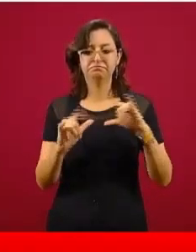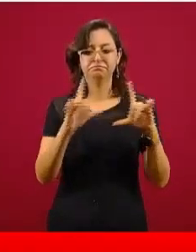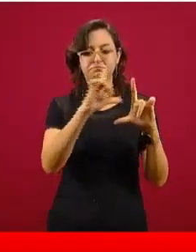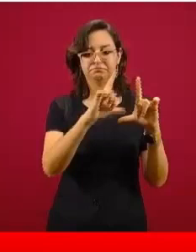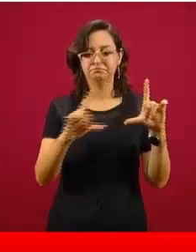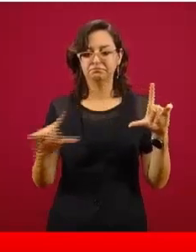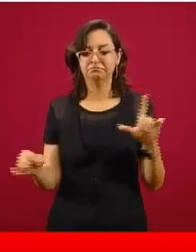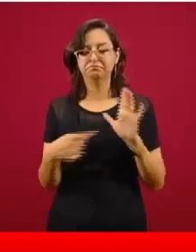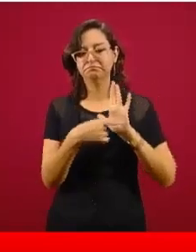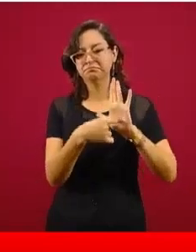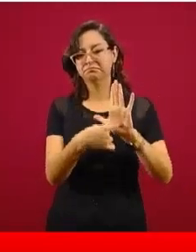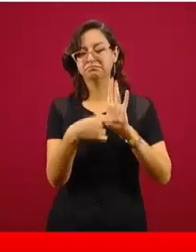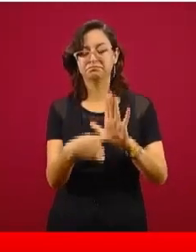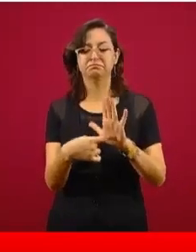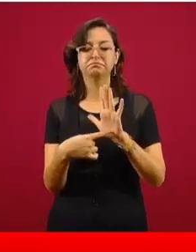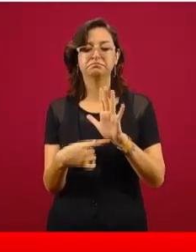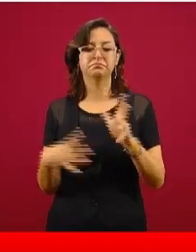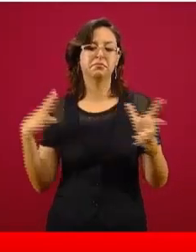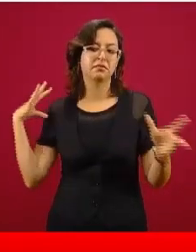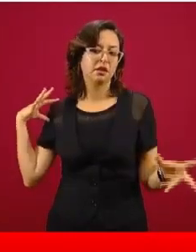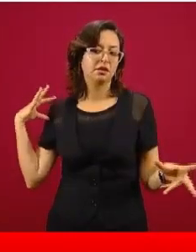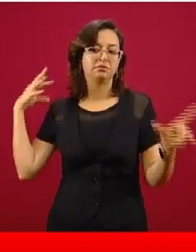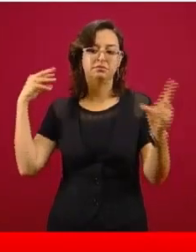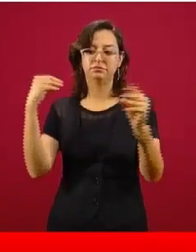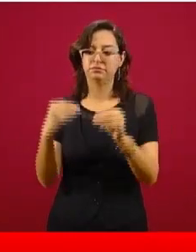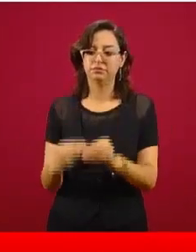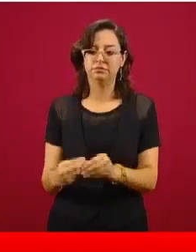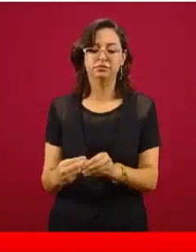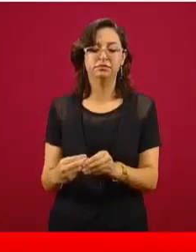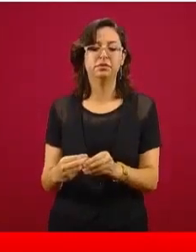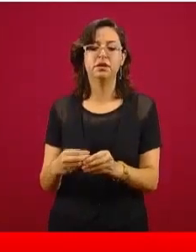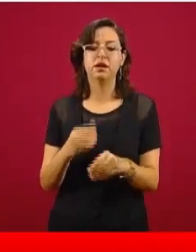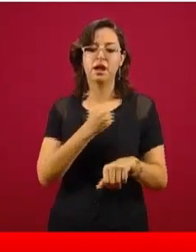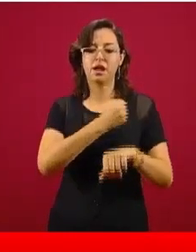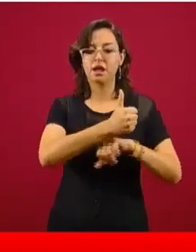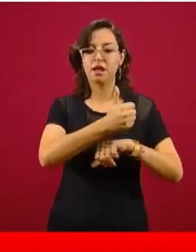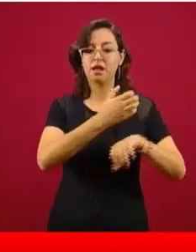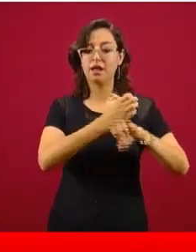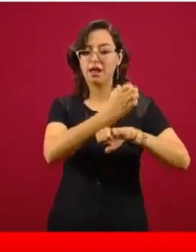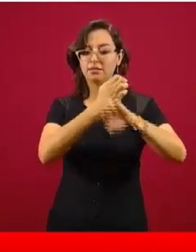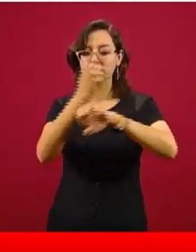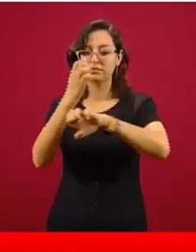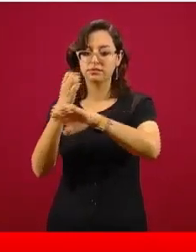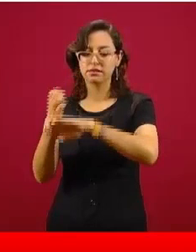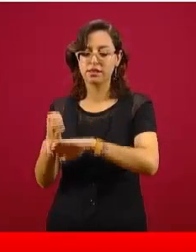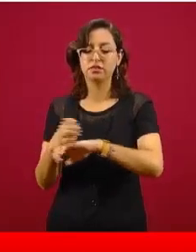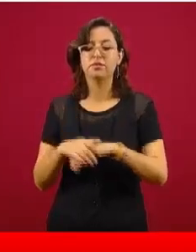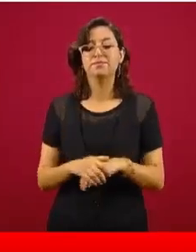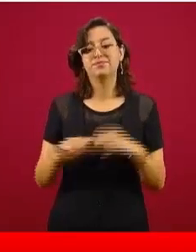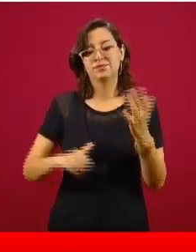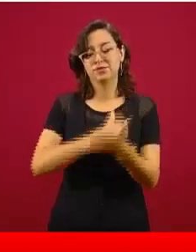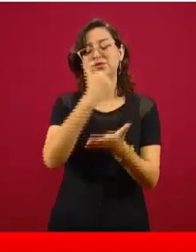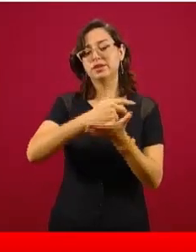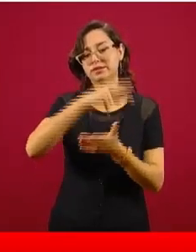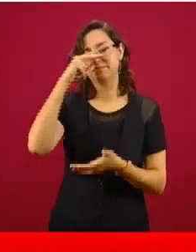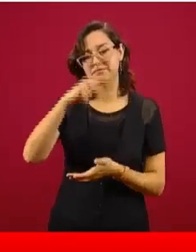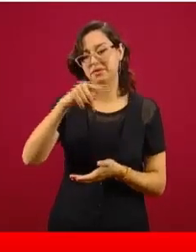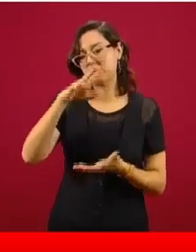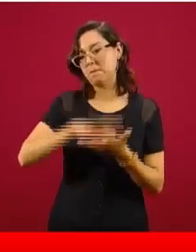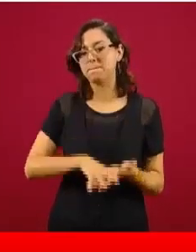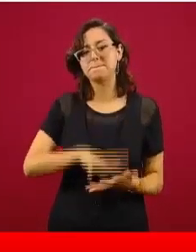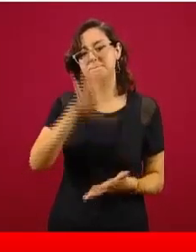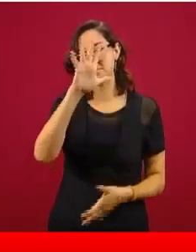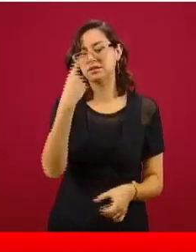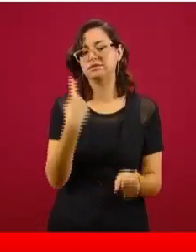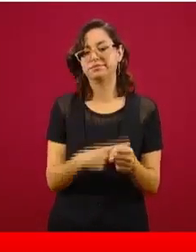ido presentando en forma acumulativa la enfermedad por entidad federativa, con la Ciudad de México la que ha tenido la mayor cantidad de